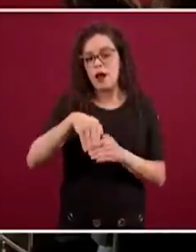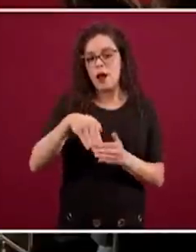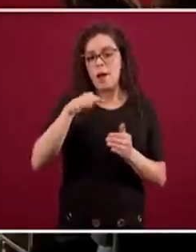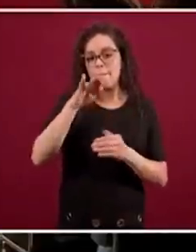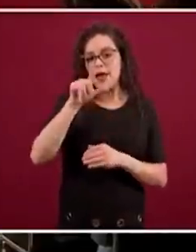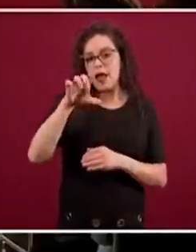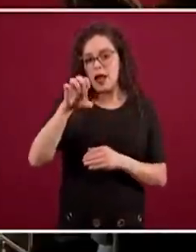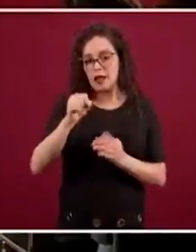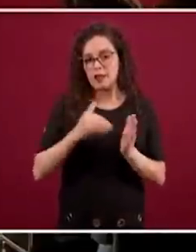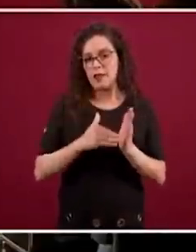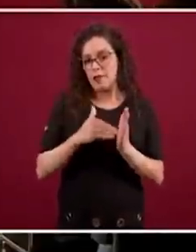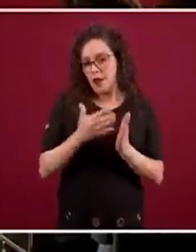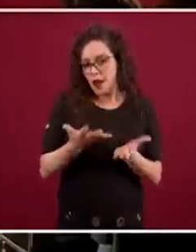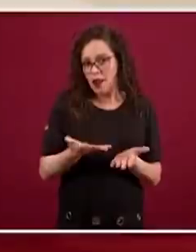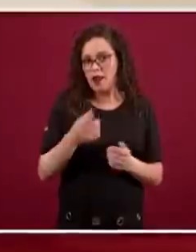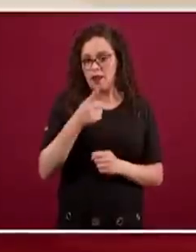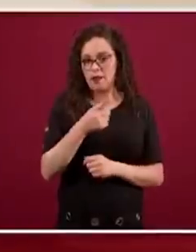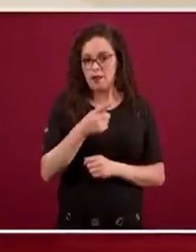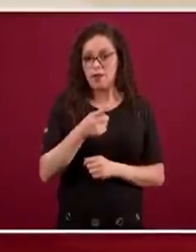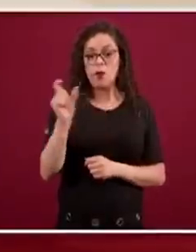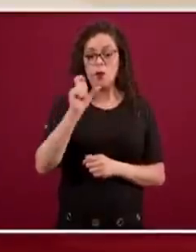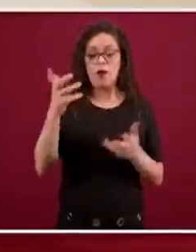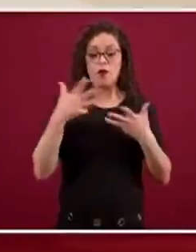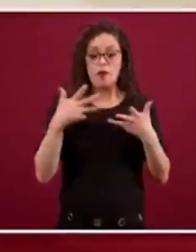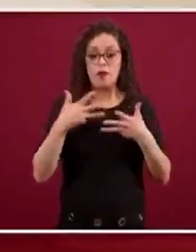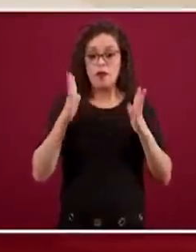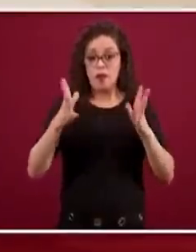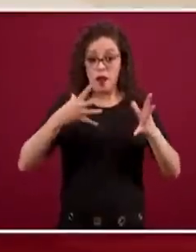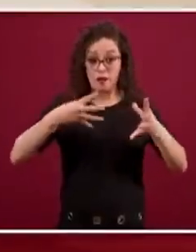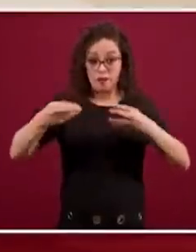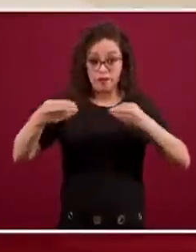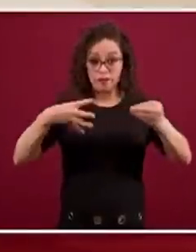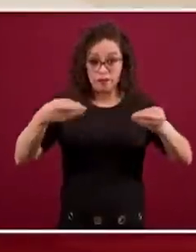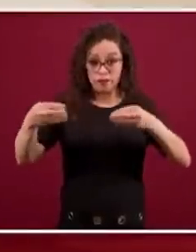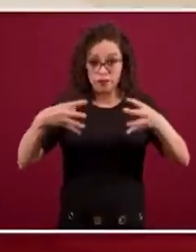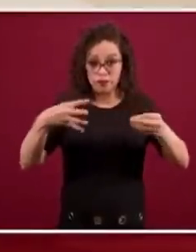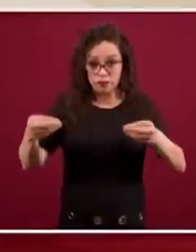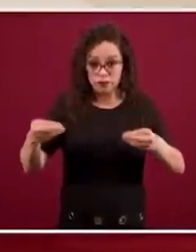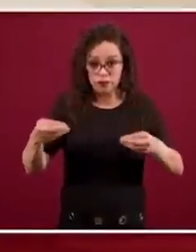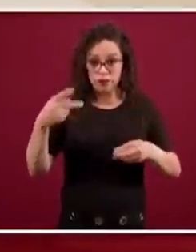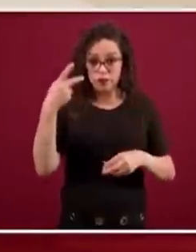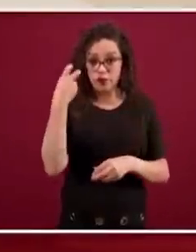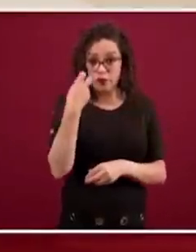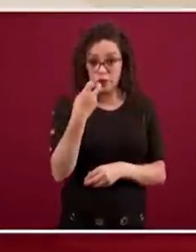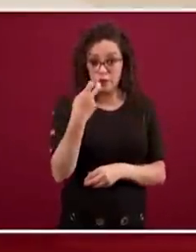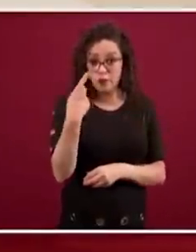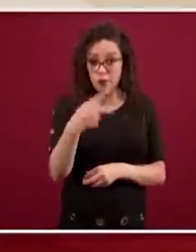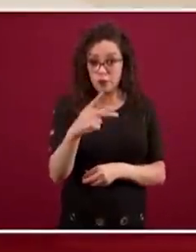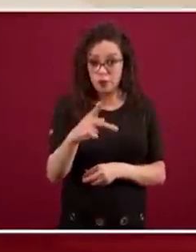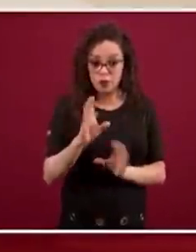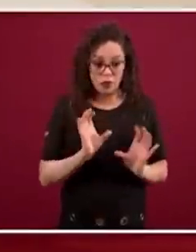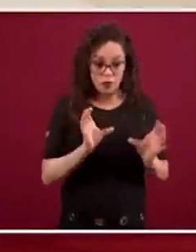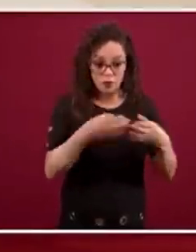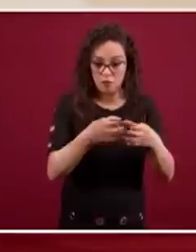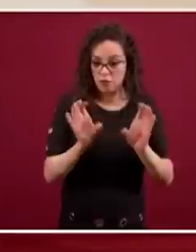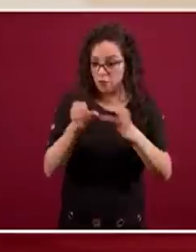patrón donde hay un fenómeno de transmisión que se sostiene por sí mismo entre las comunidades.